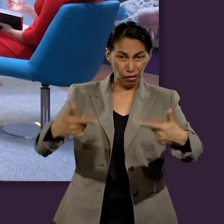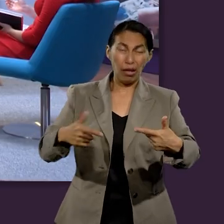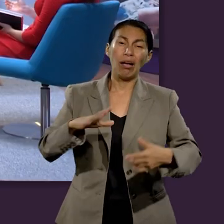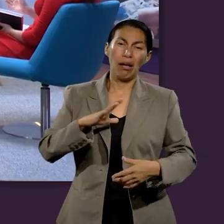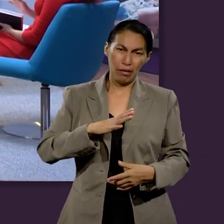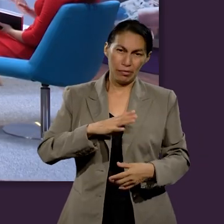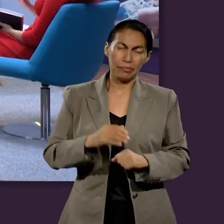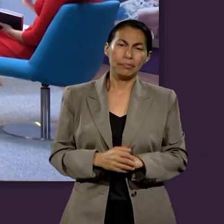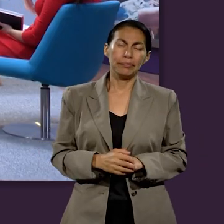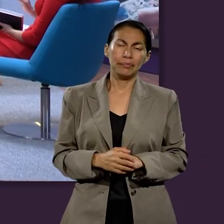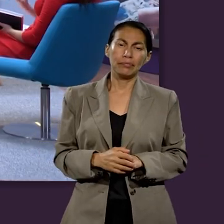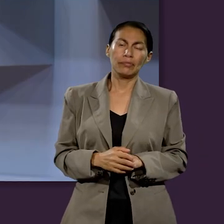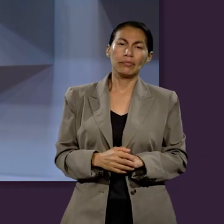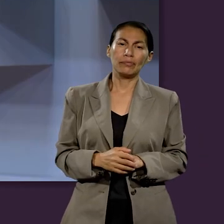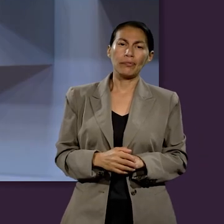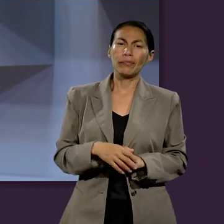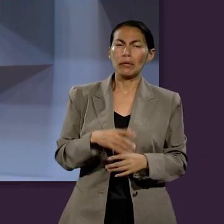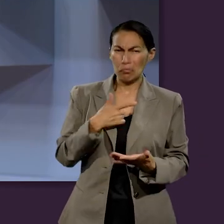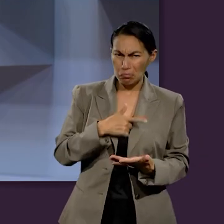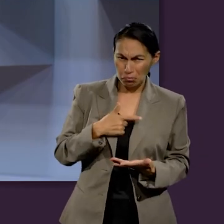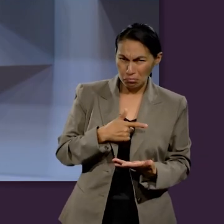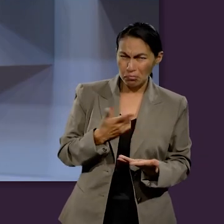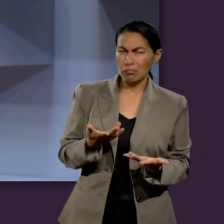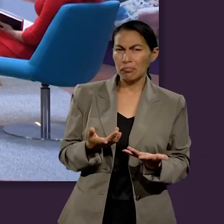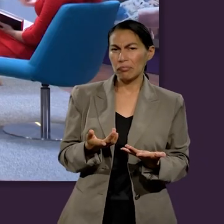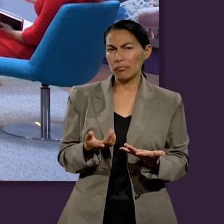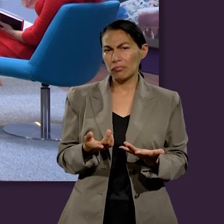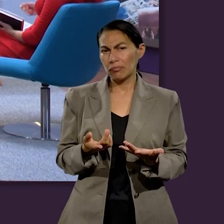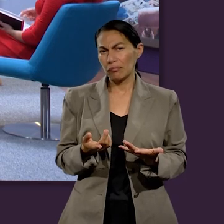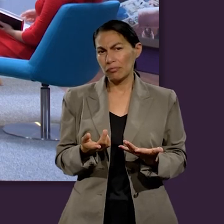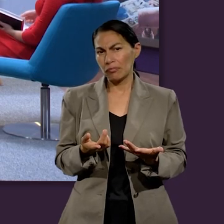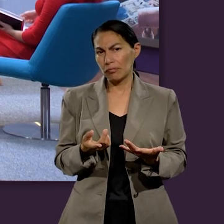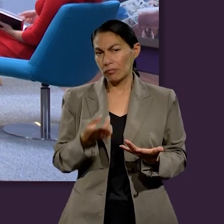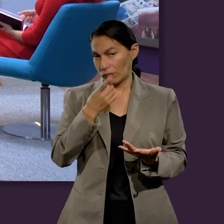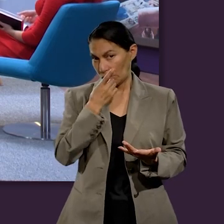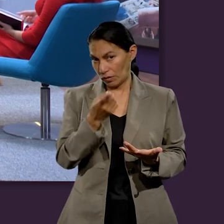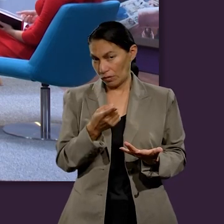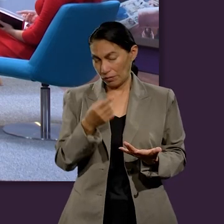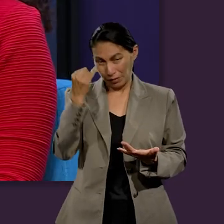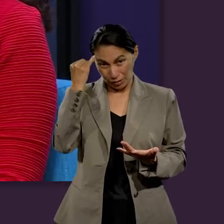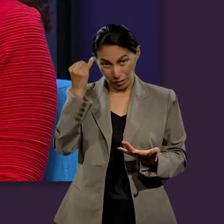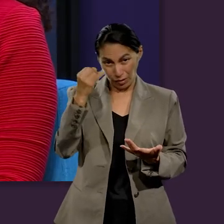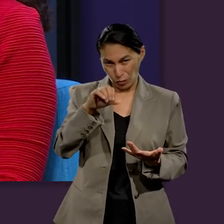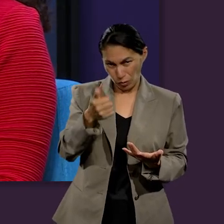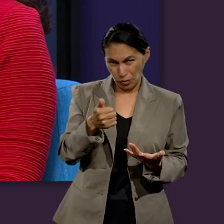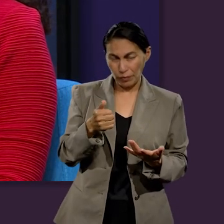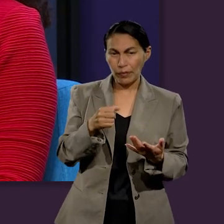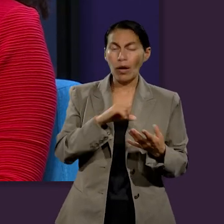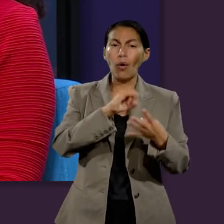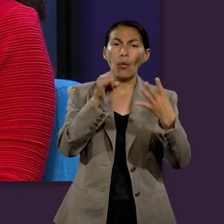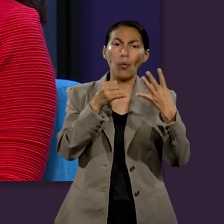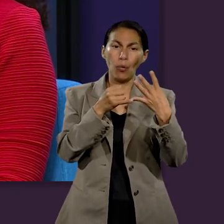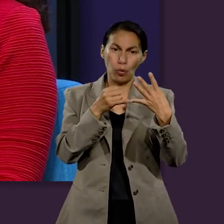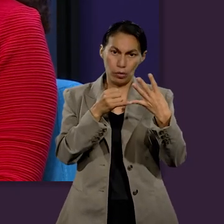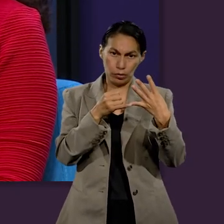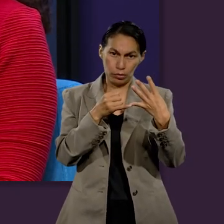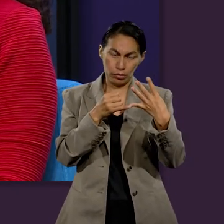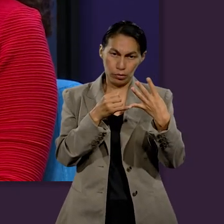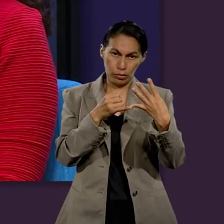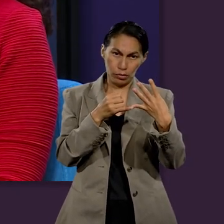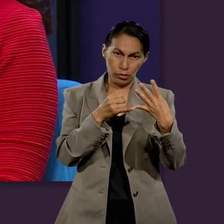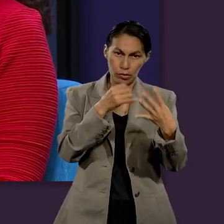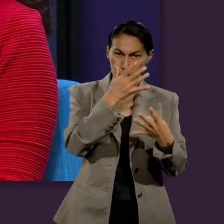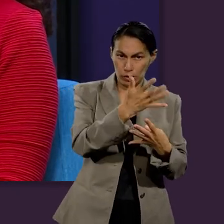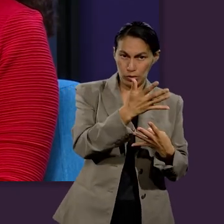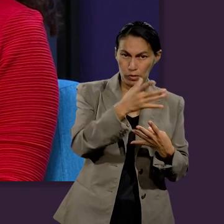consecuencias y vamos a ir descubriendo cuáles son. Pero me gustaría también complementar con otra idea que nos